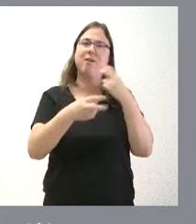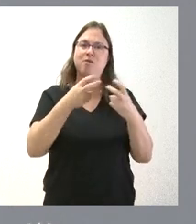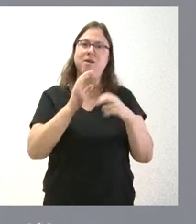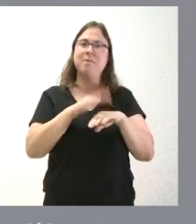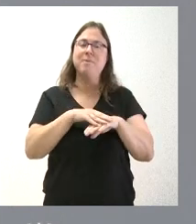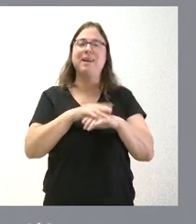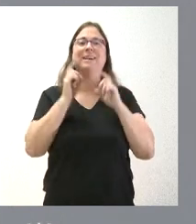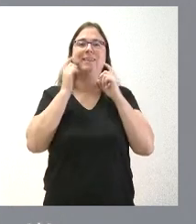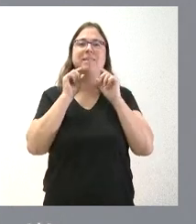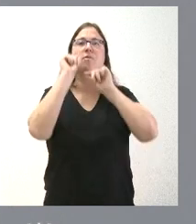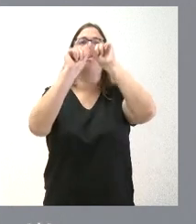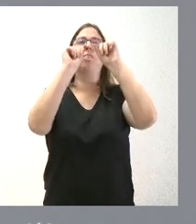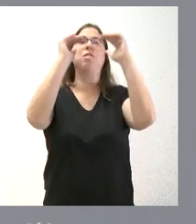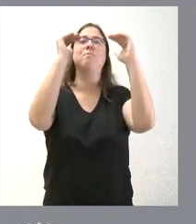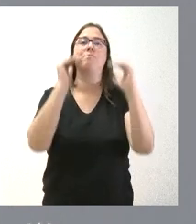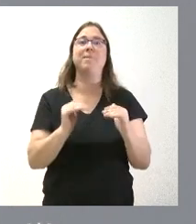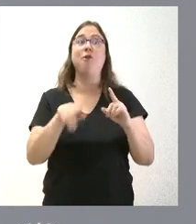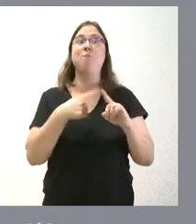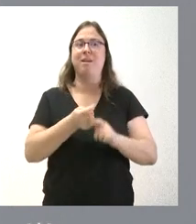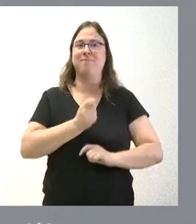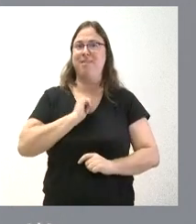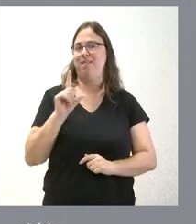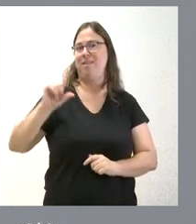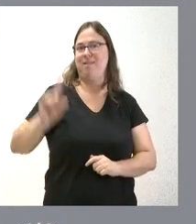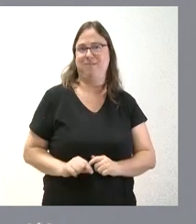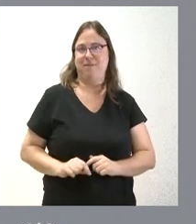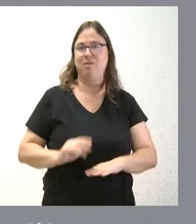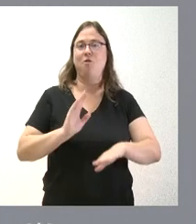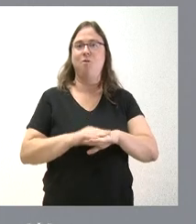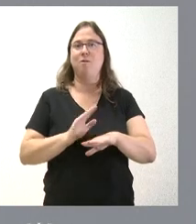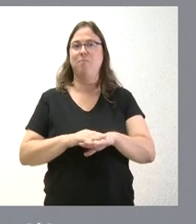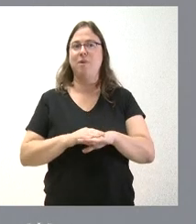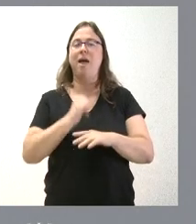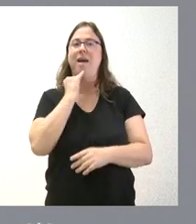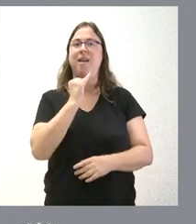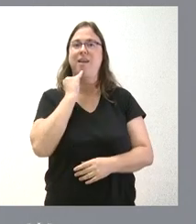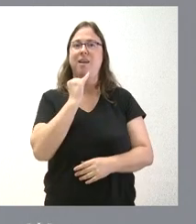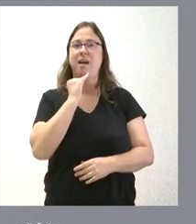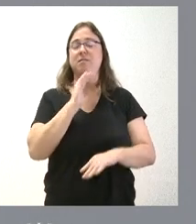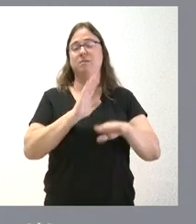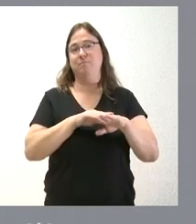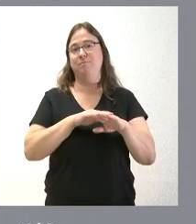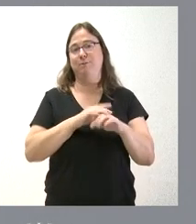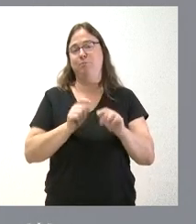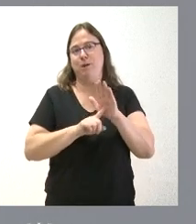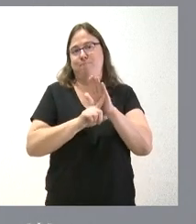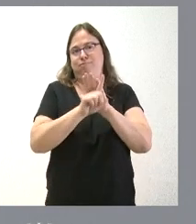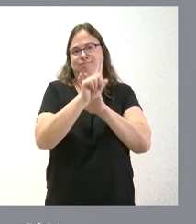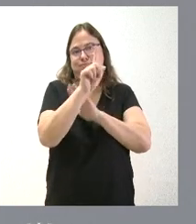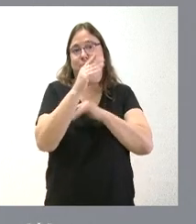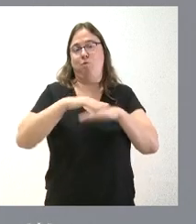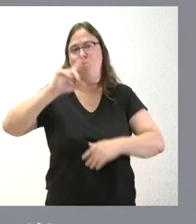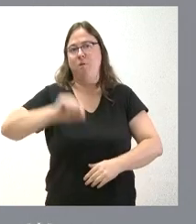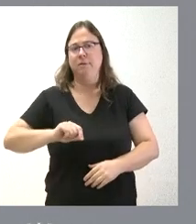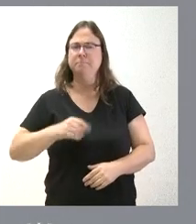restringir las emisiones, pero también abaraten el acceso a la energía como fuente también de desarrollo. Creemos